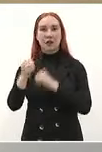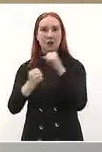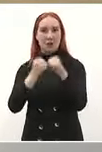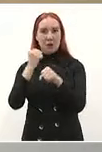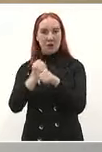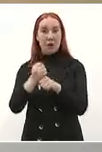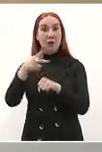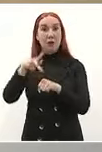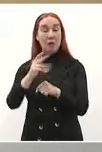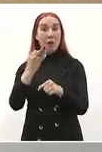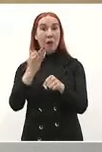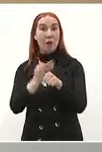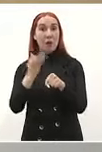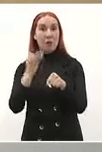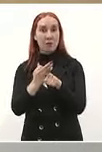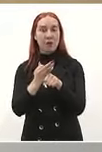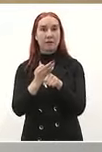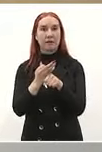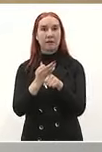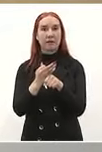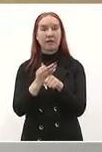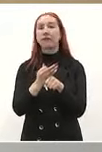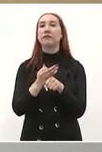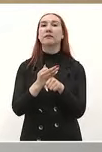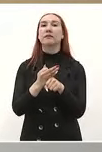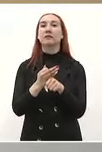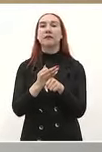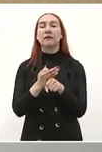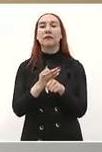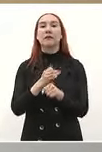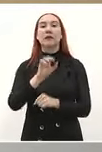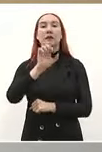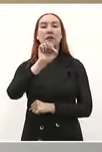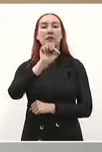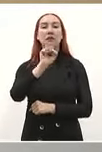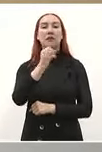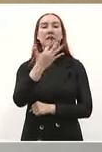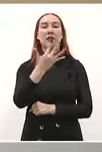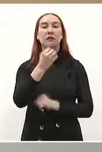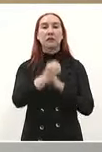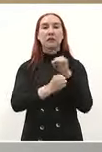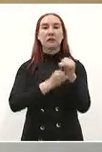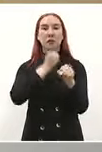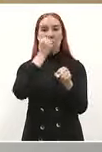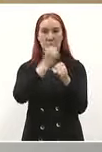está sucediendo a partir de los 65 años y